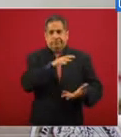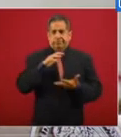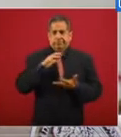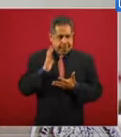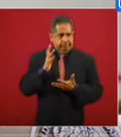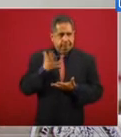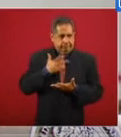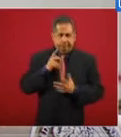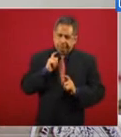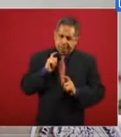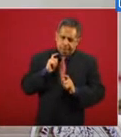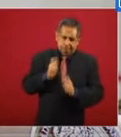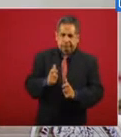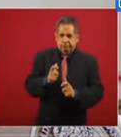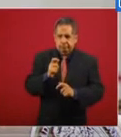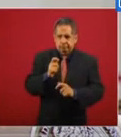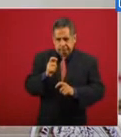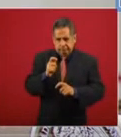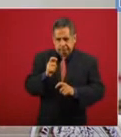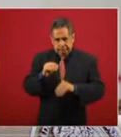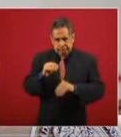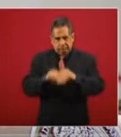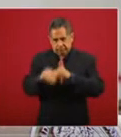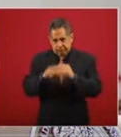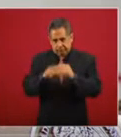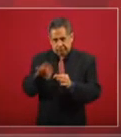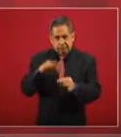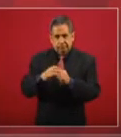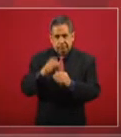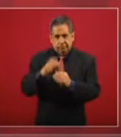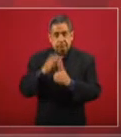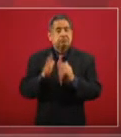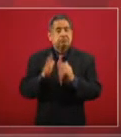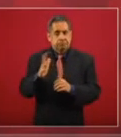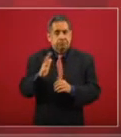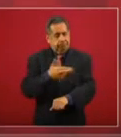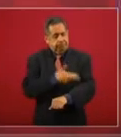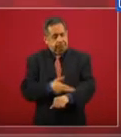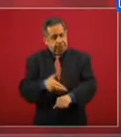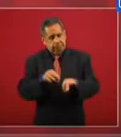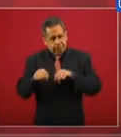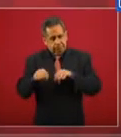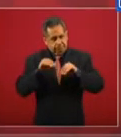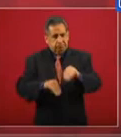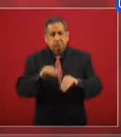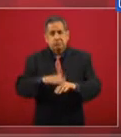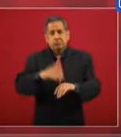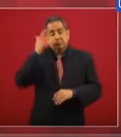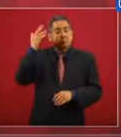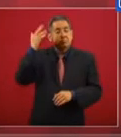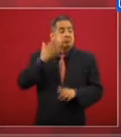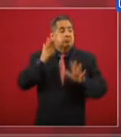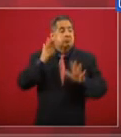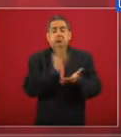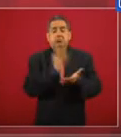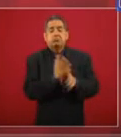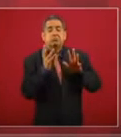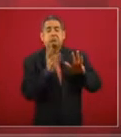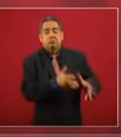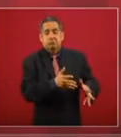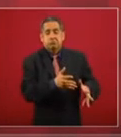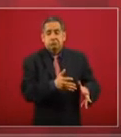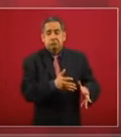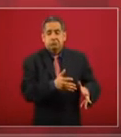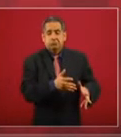terminarlo este y se está trabajando porque estaba detenido había